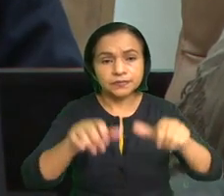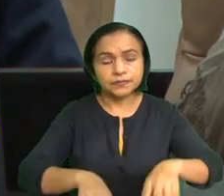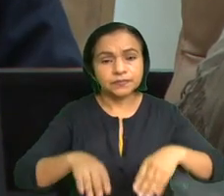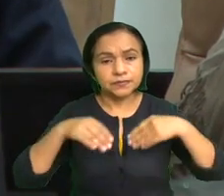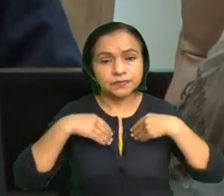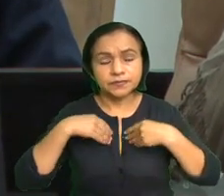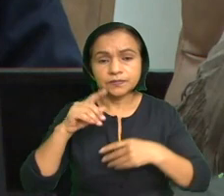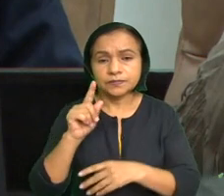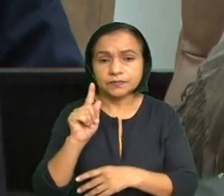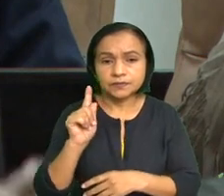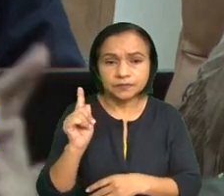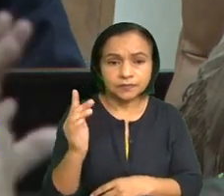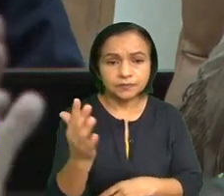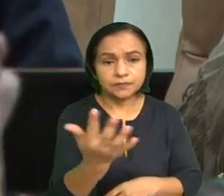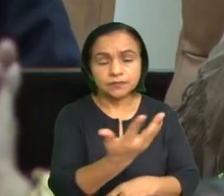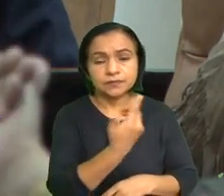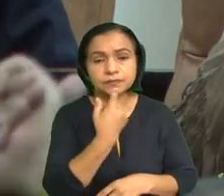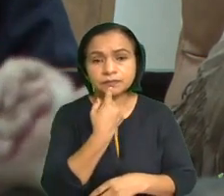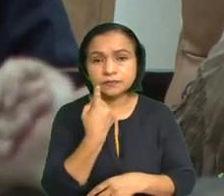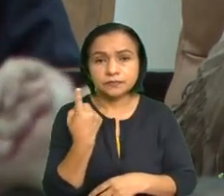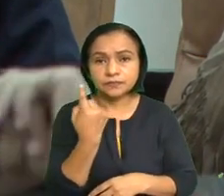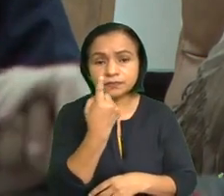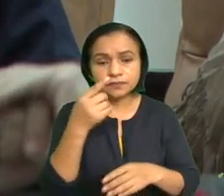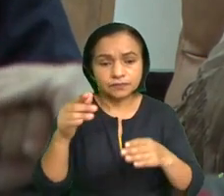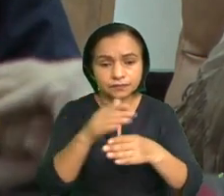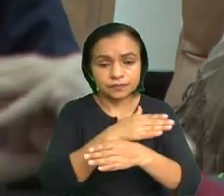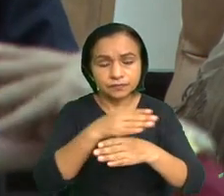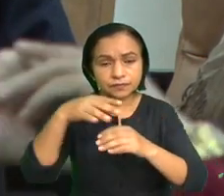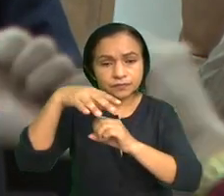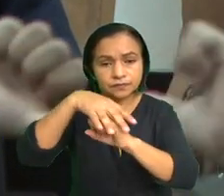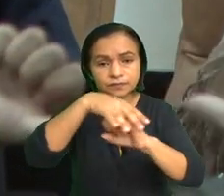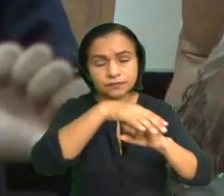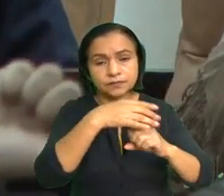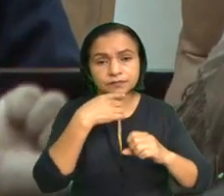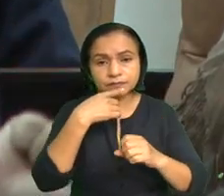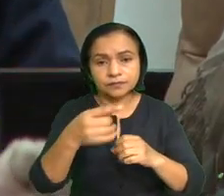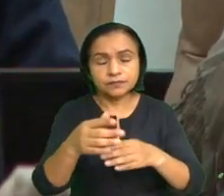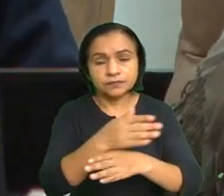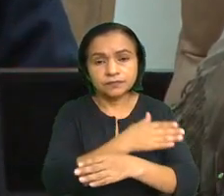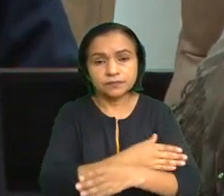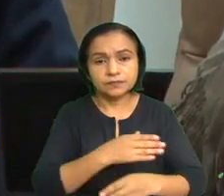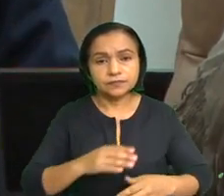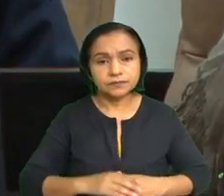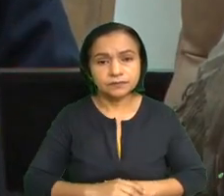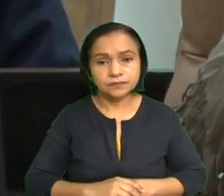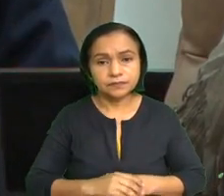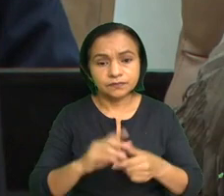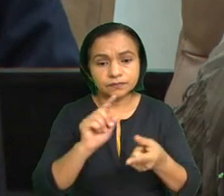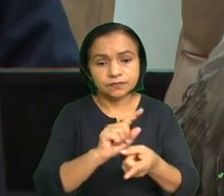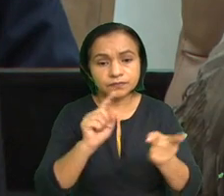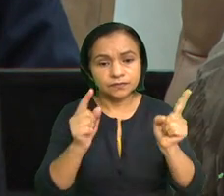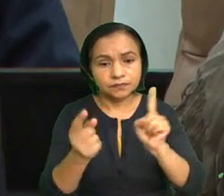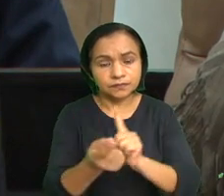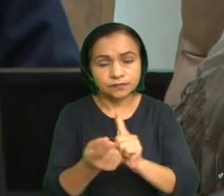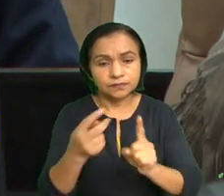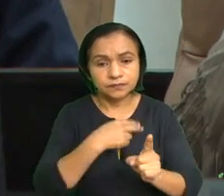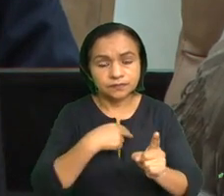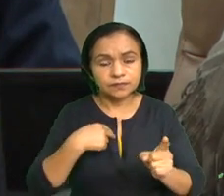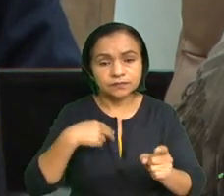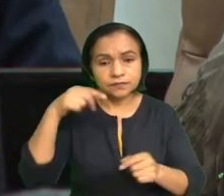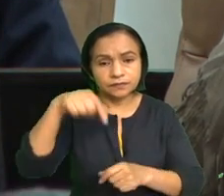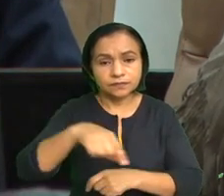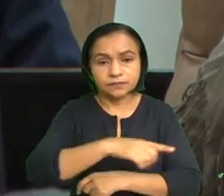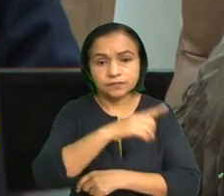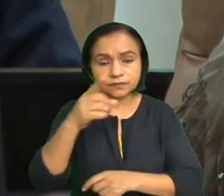unanimidad entre las comisiones mencionadas. Las reformas que aprobaremos el día de hoy